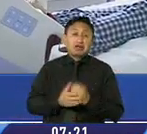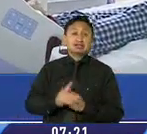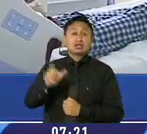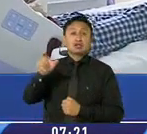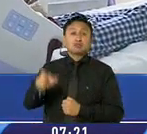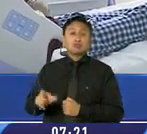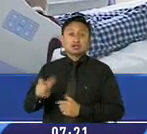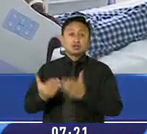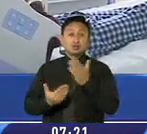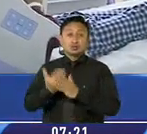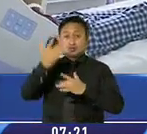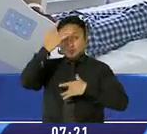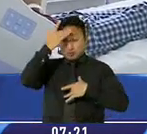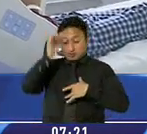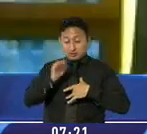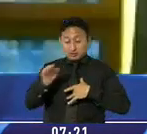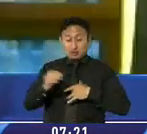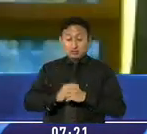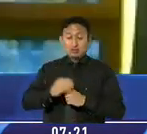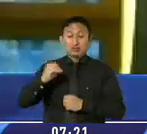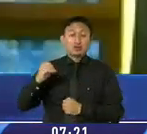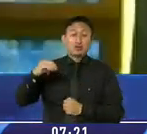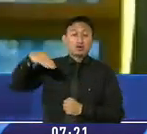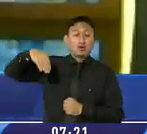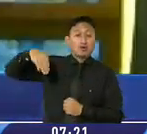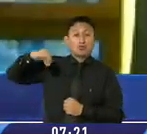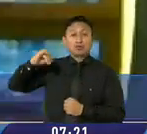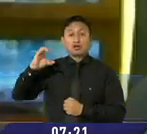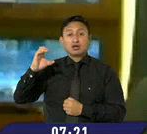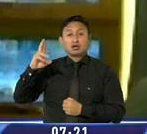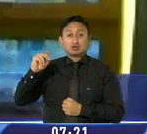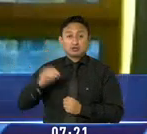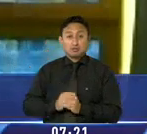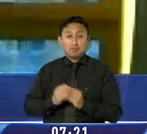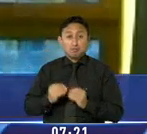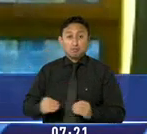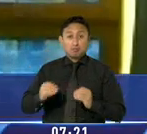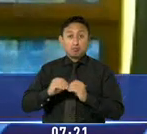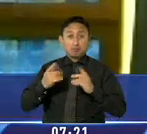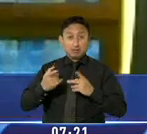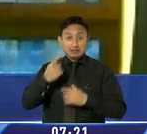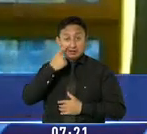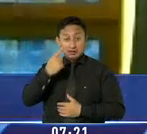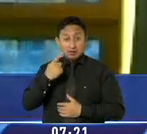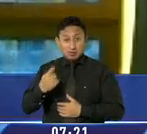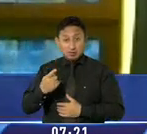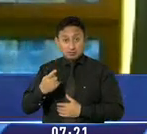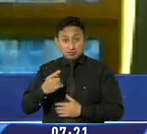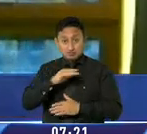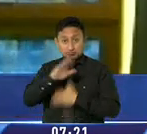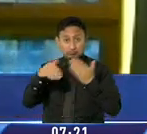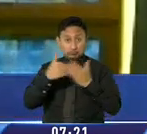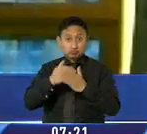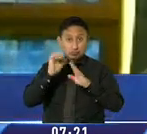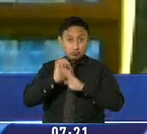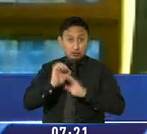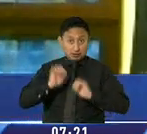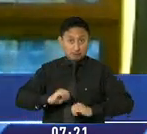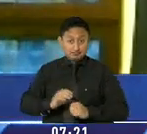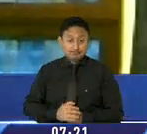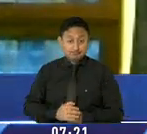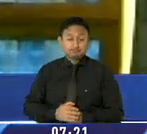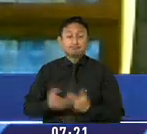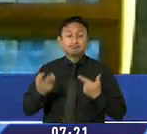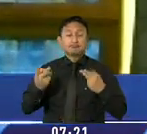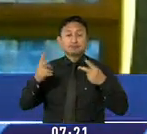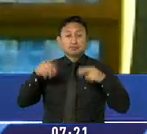nueva variante del COVID-19 Omicron. Va a aumentar el testeo con pruebas de PCR a nivel nacional y